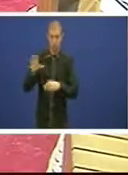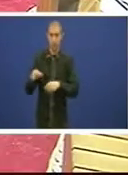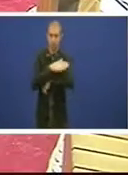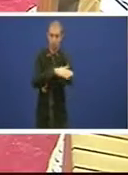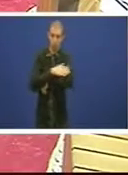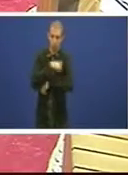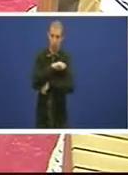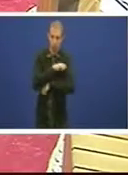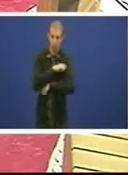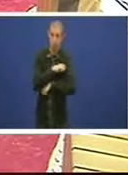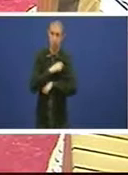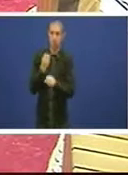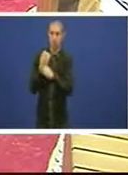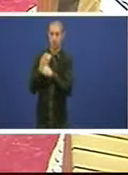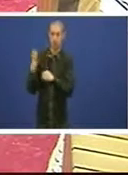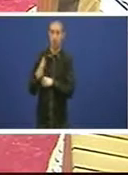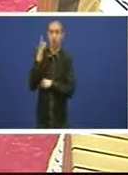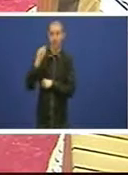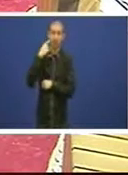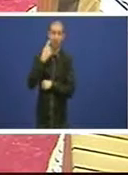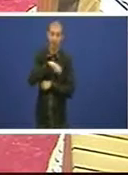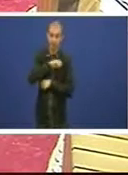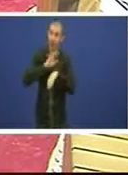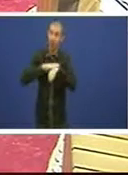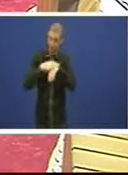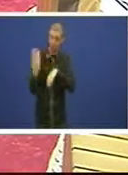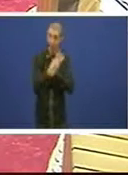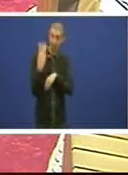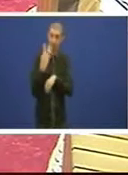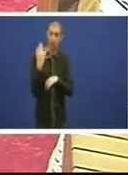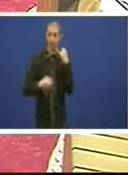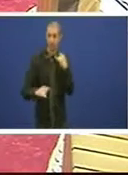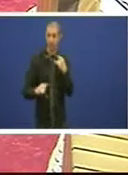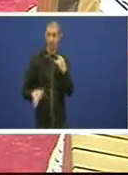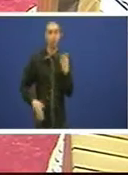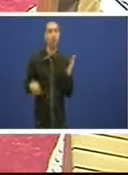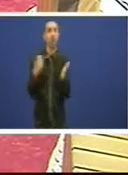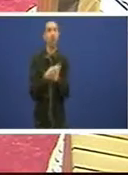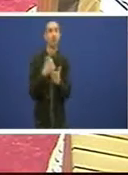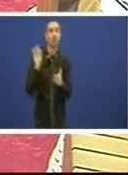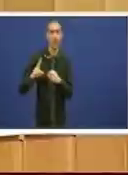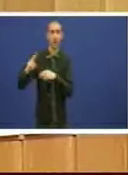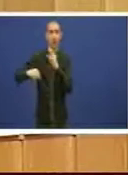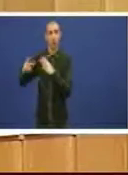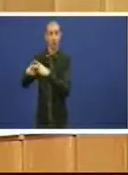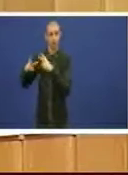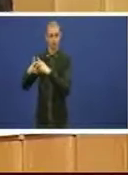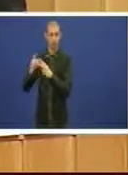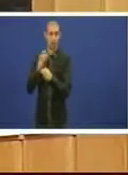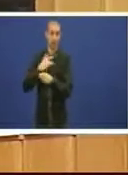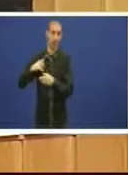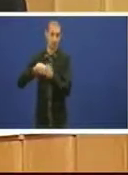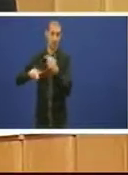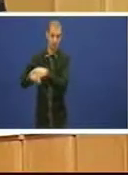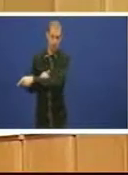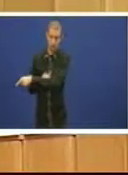do Partido Socialista e do Banco de España pois todo iso ten que soportar agora a obra social os traballadores temen e con razón